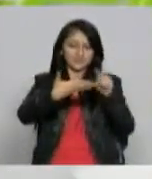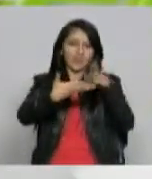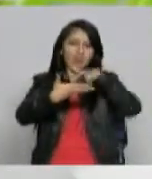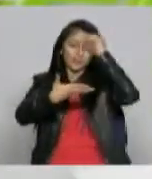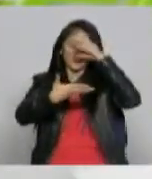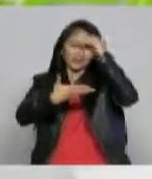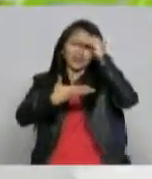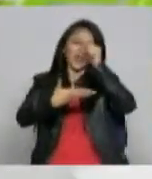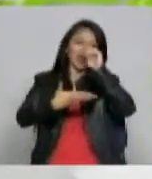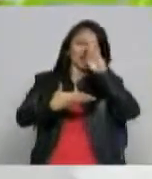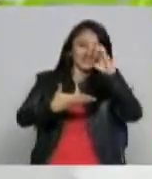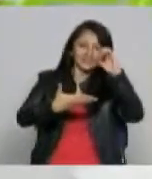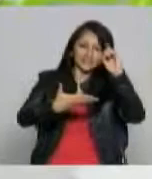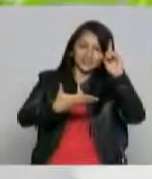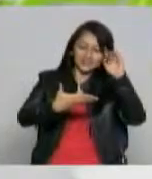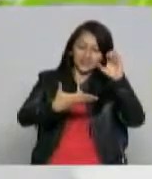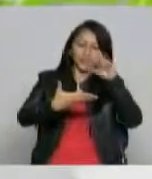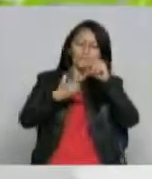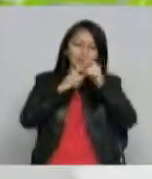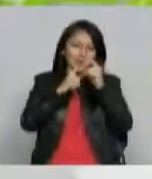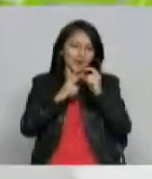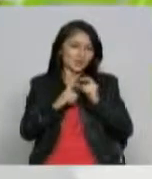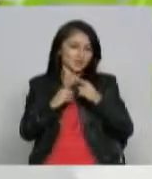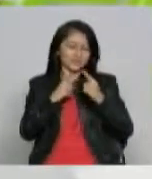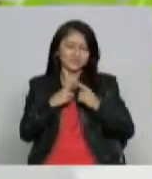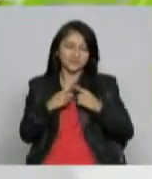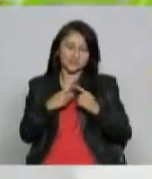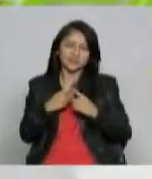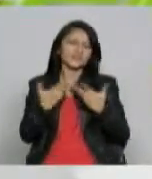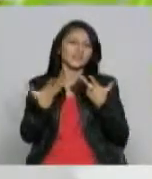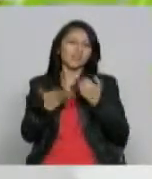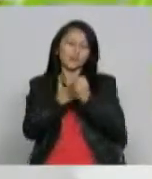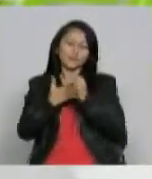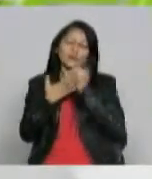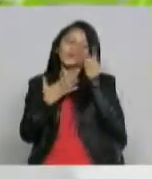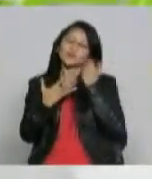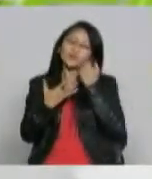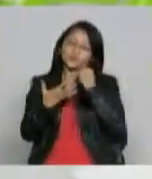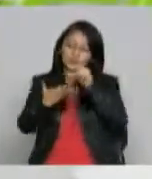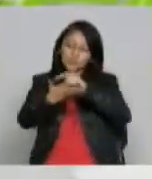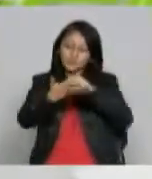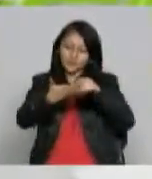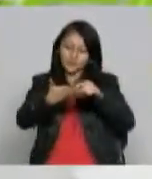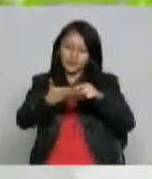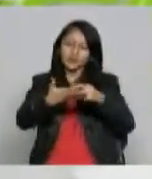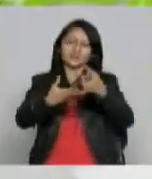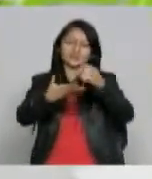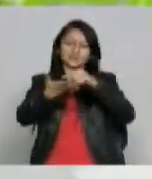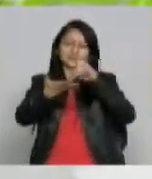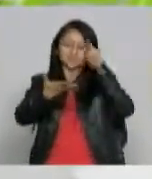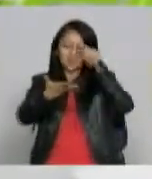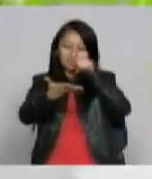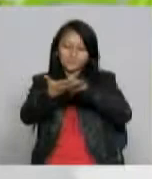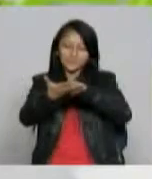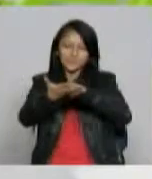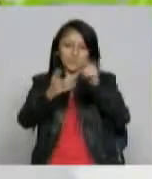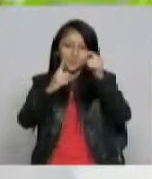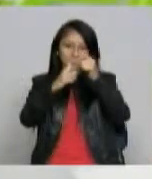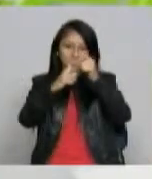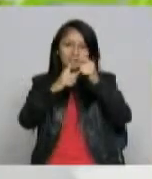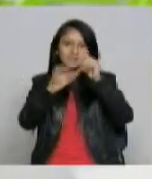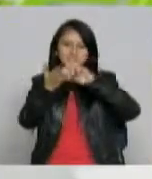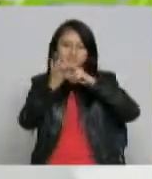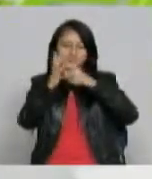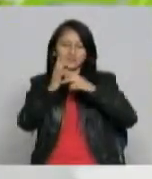abecedario palabras predefinidas de uso cotidiano las cuales al presionar agranda la pantalla y la imagen con un movimiento correcto